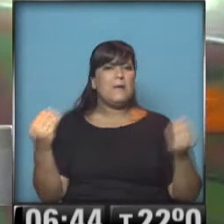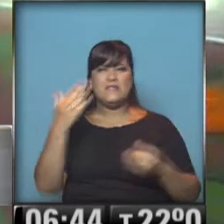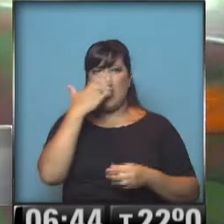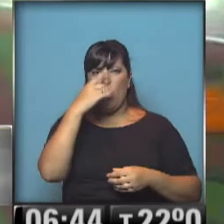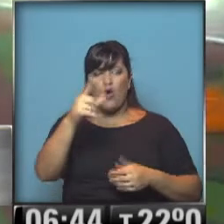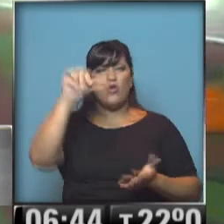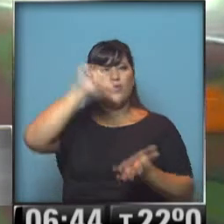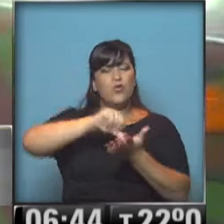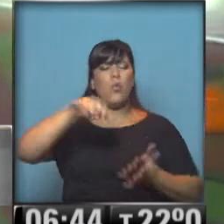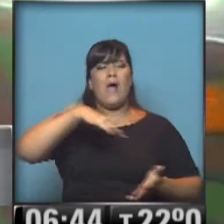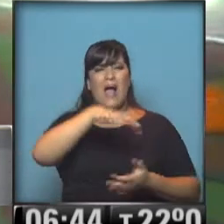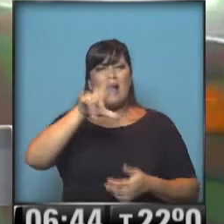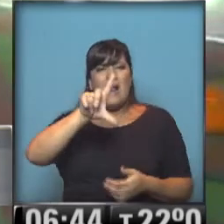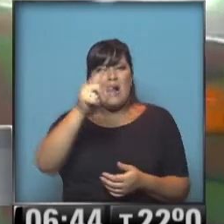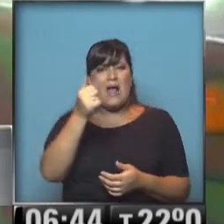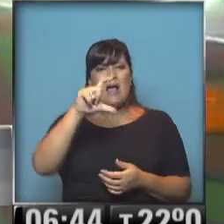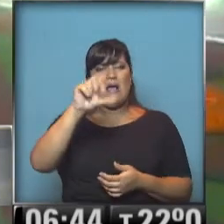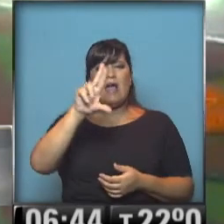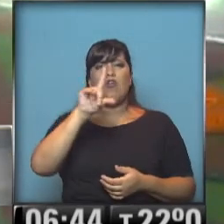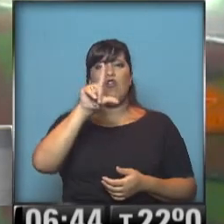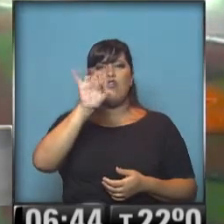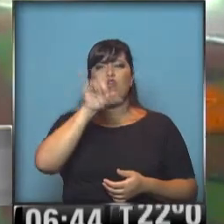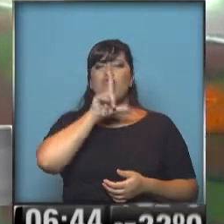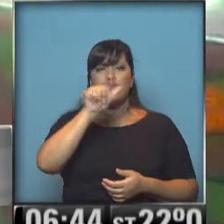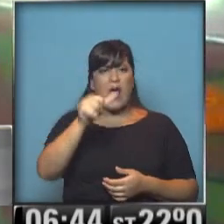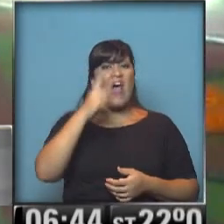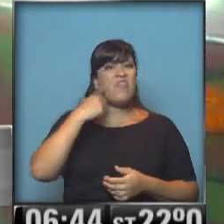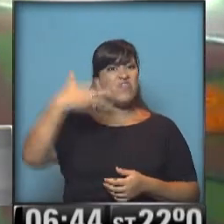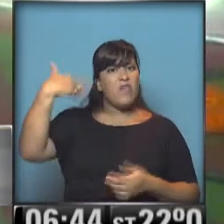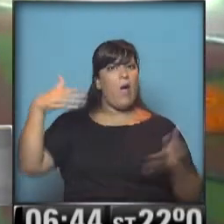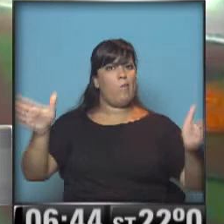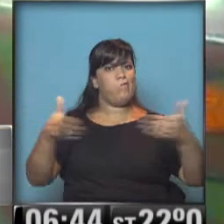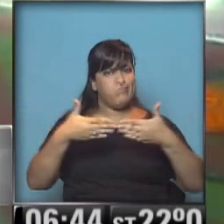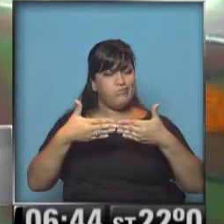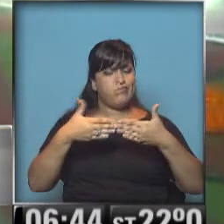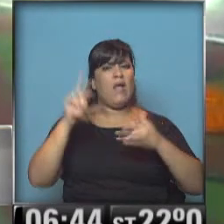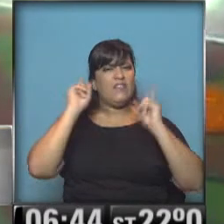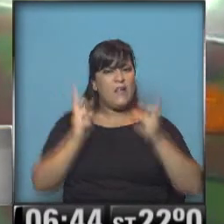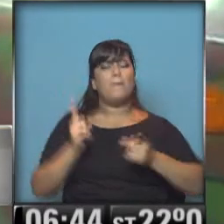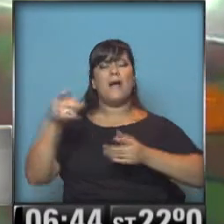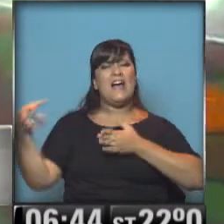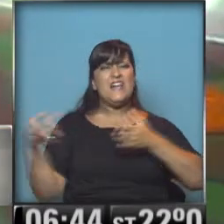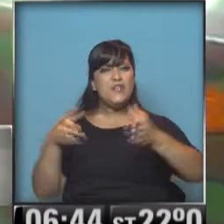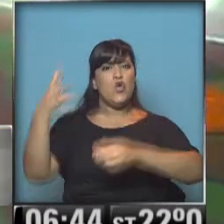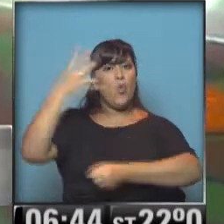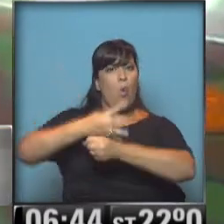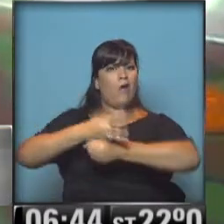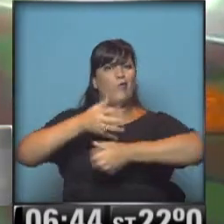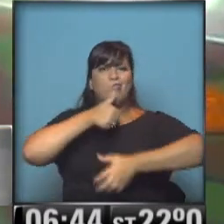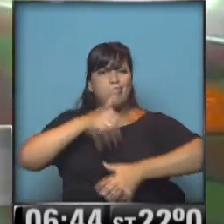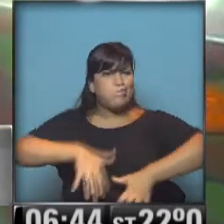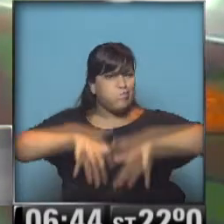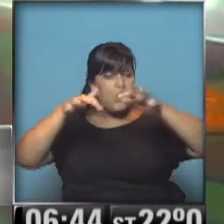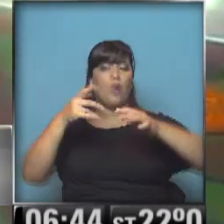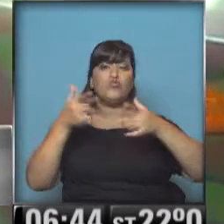la Carlota más concretamente. Estuvo cerrado este paso durante varios días, también por el desborde del río Cuarto. Ya por suerte